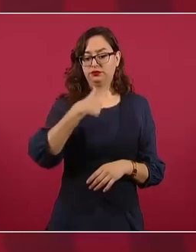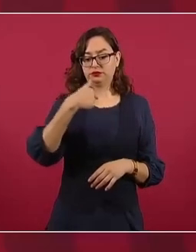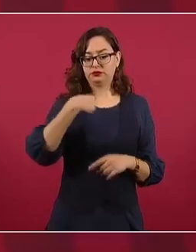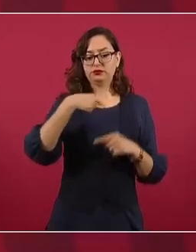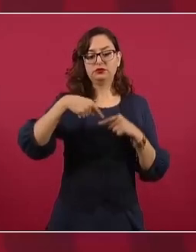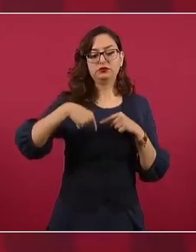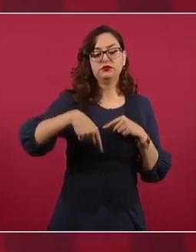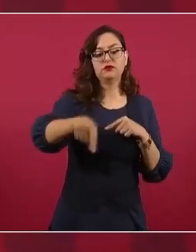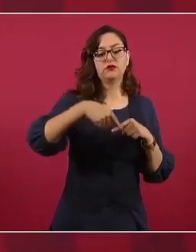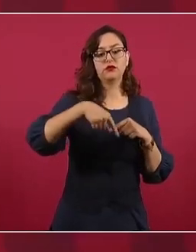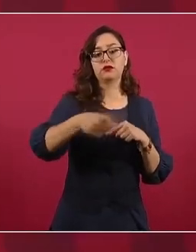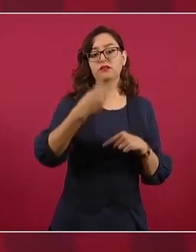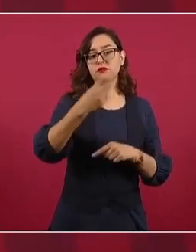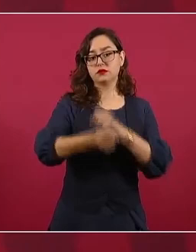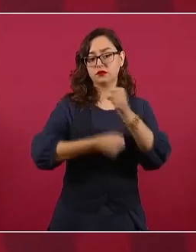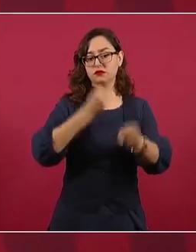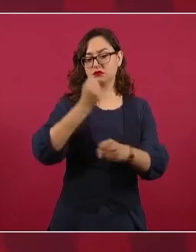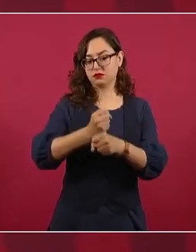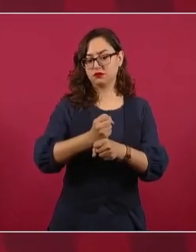a hacer muchas cosas.